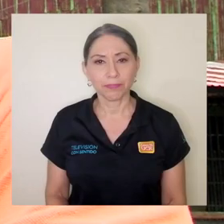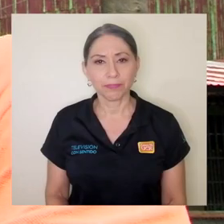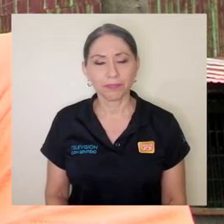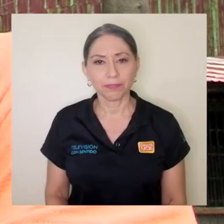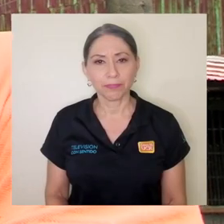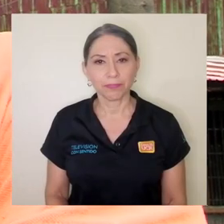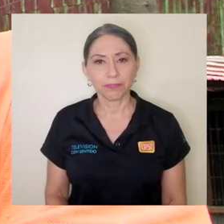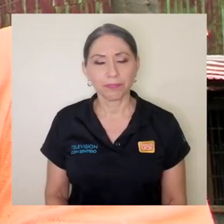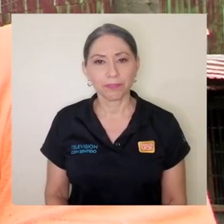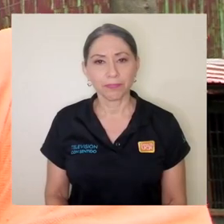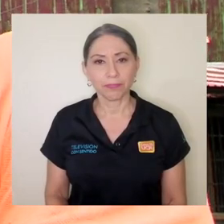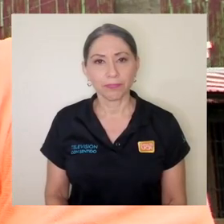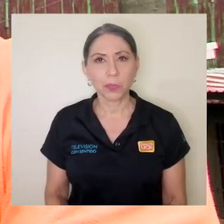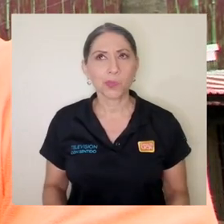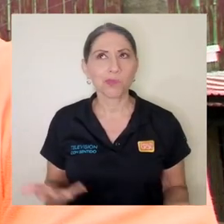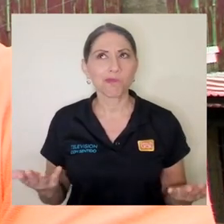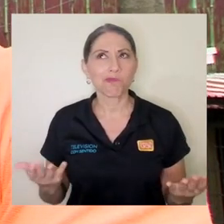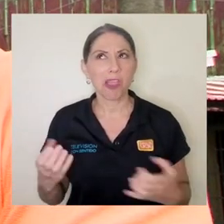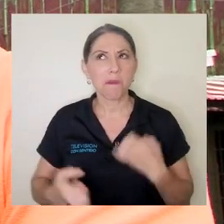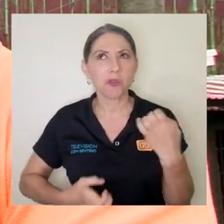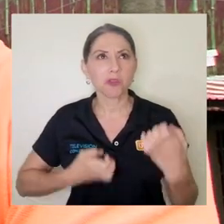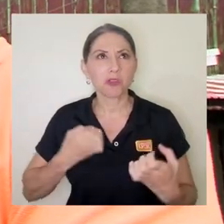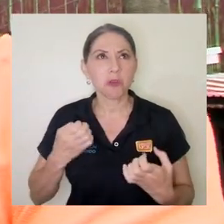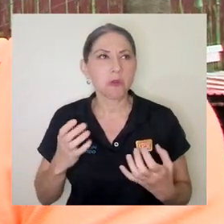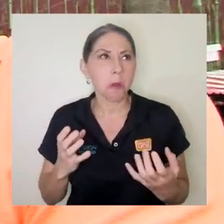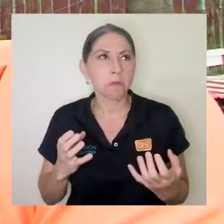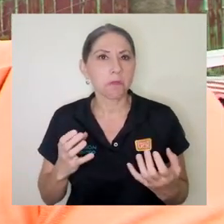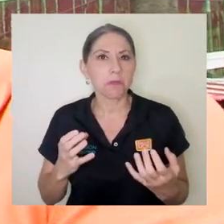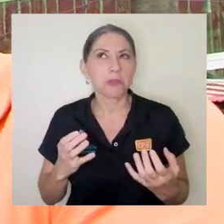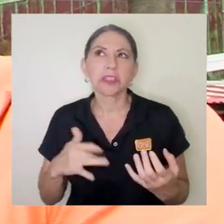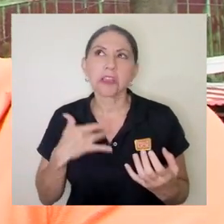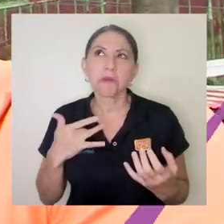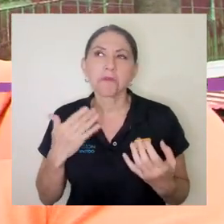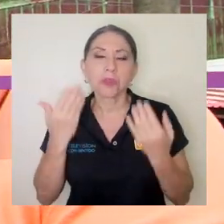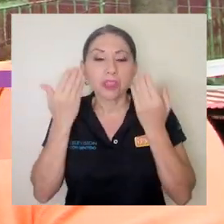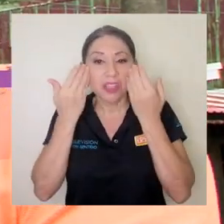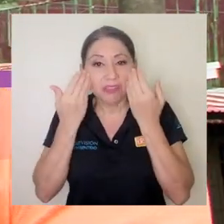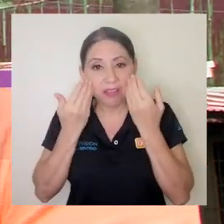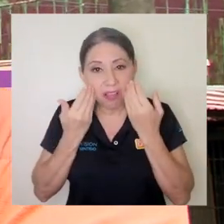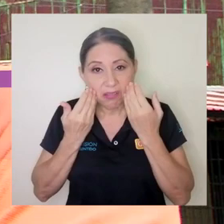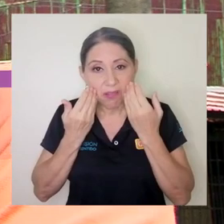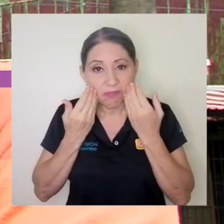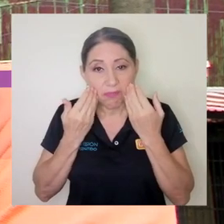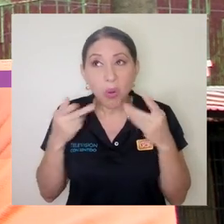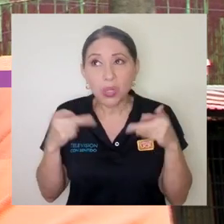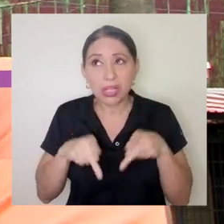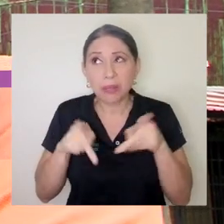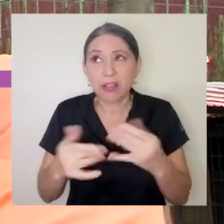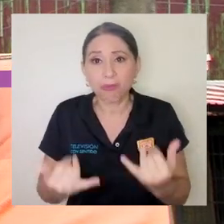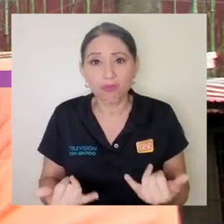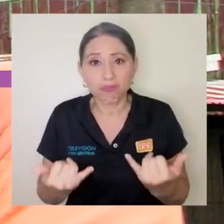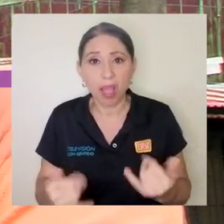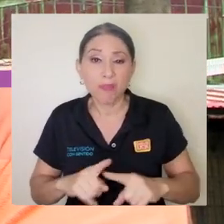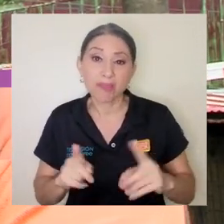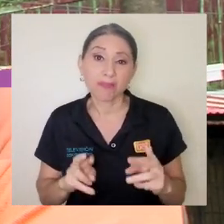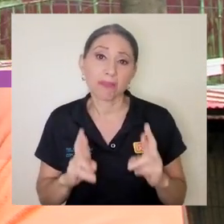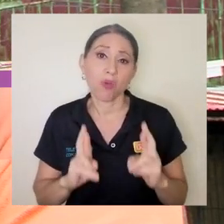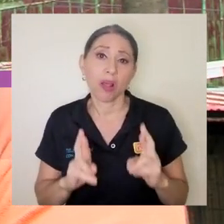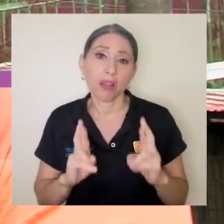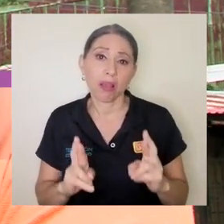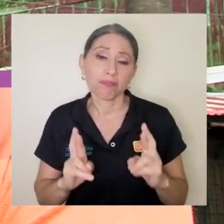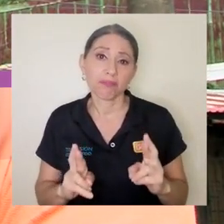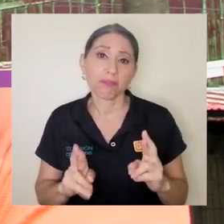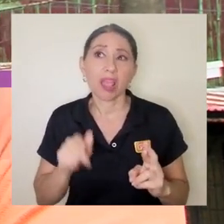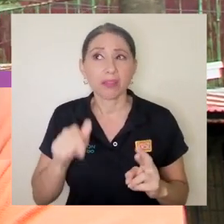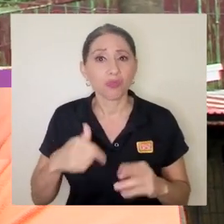No hay emoción, no, tristeza por lo que está pasando, pero ojalá que esto